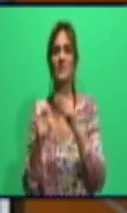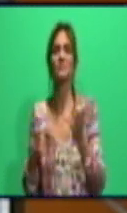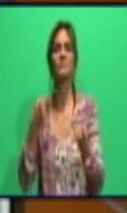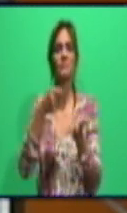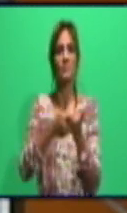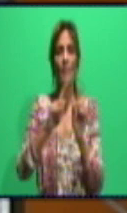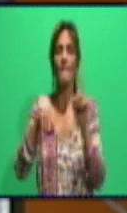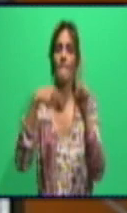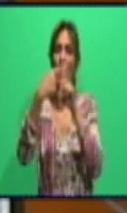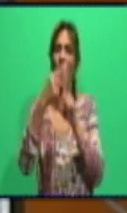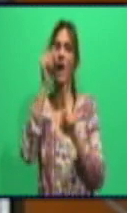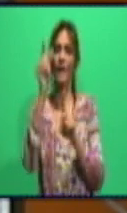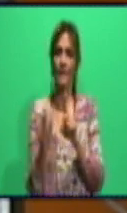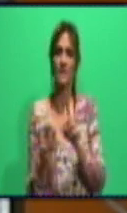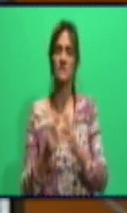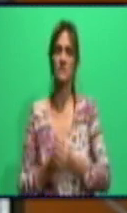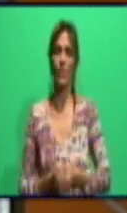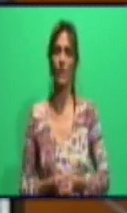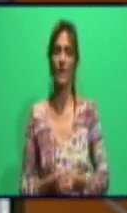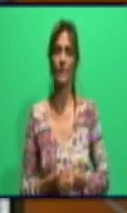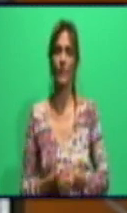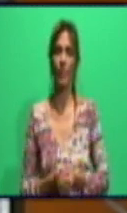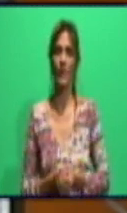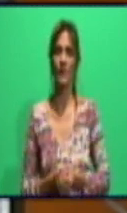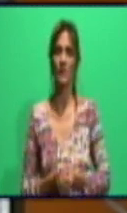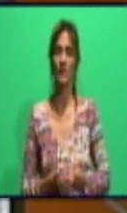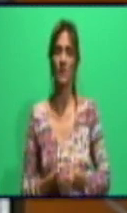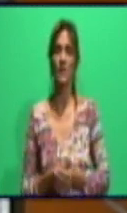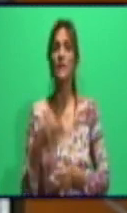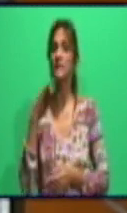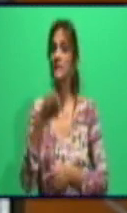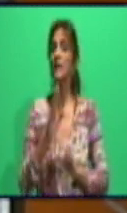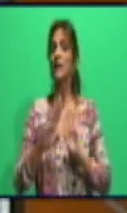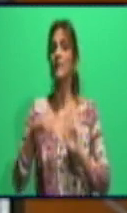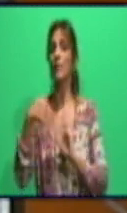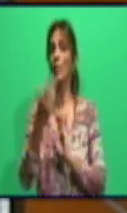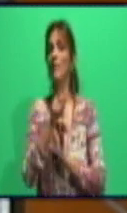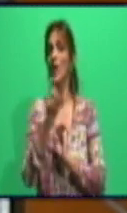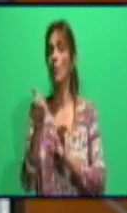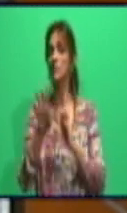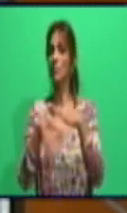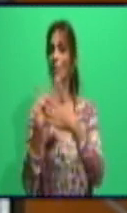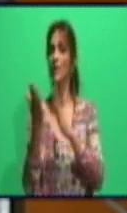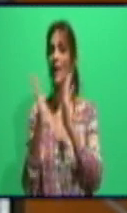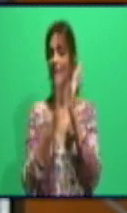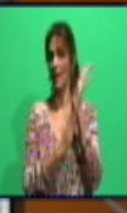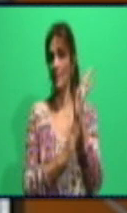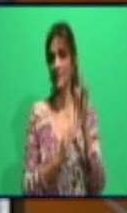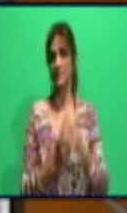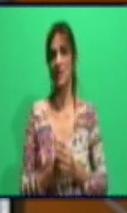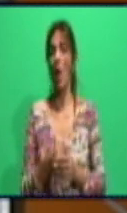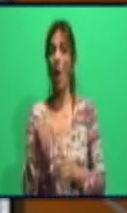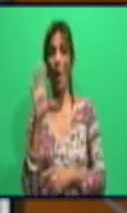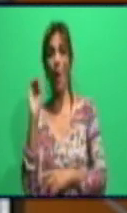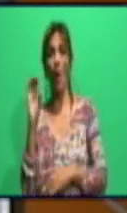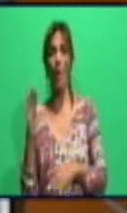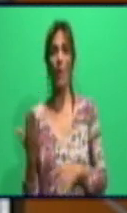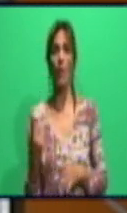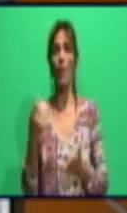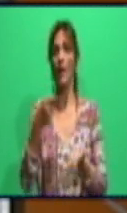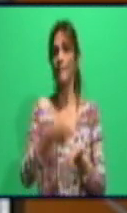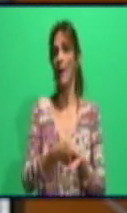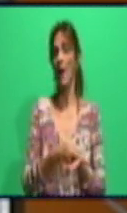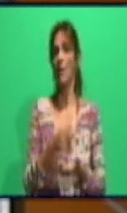y llegue después del último día del mes, o igualmente con el pago del